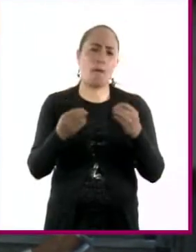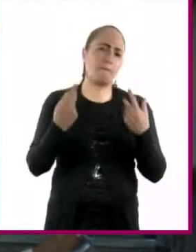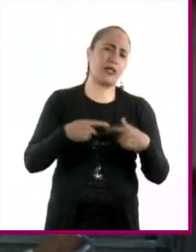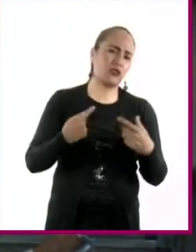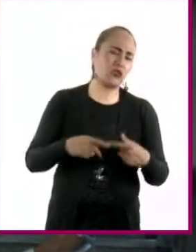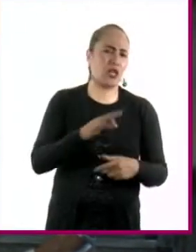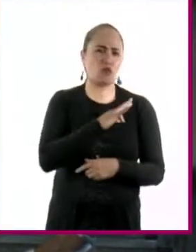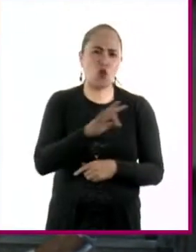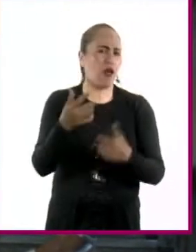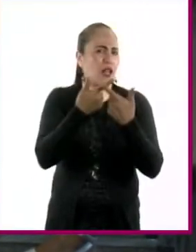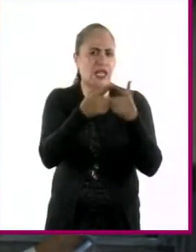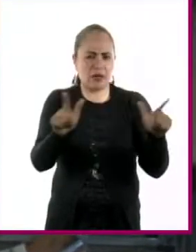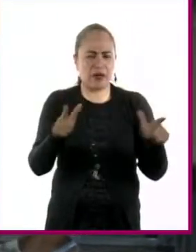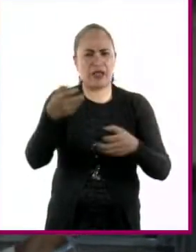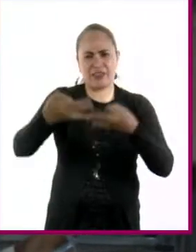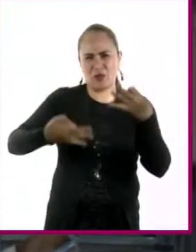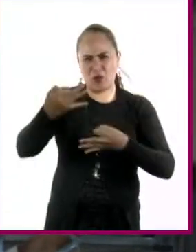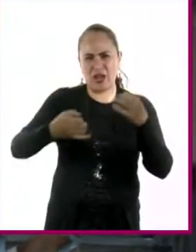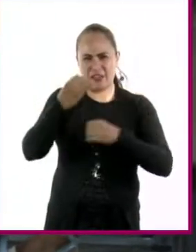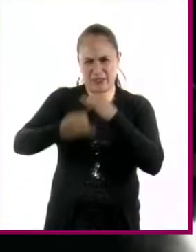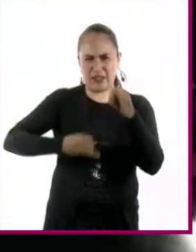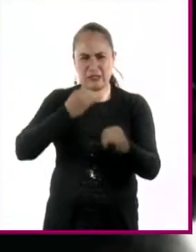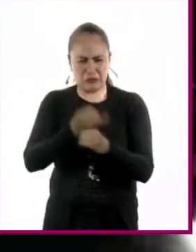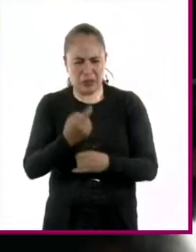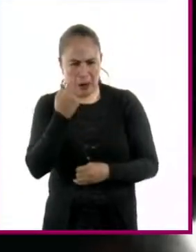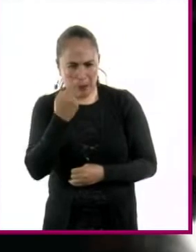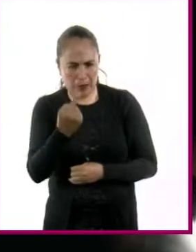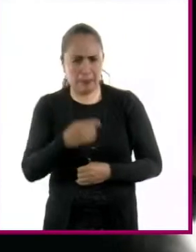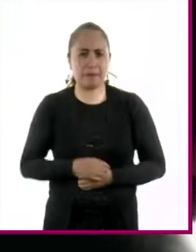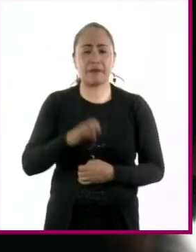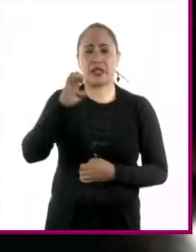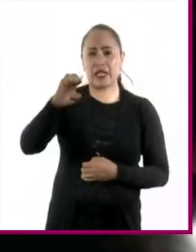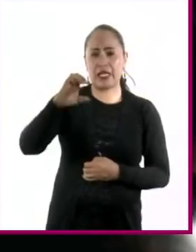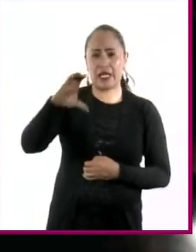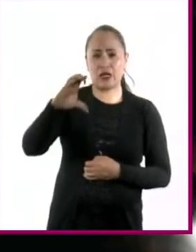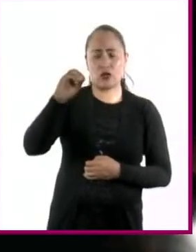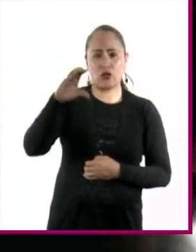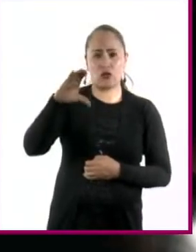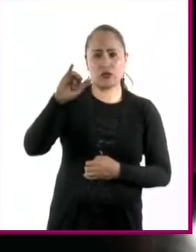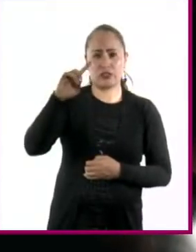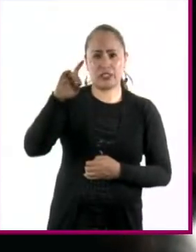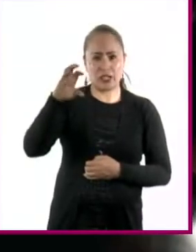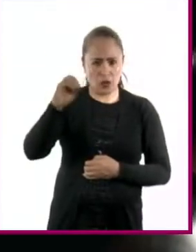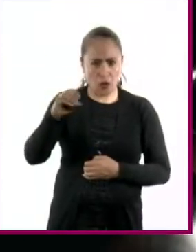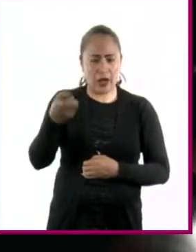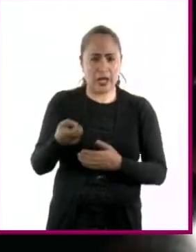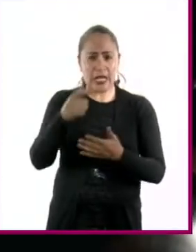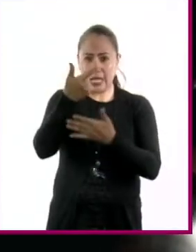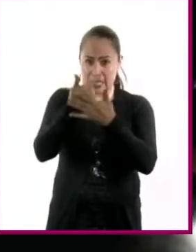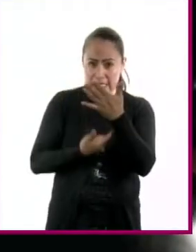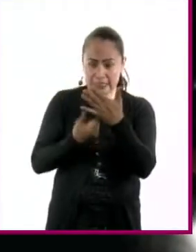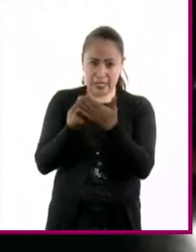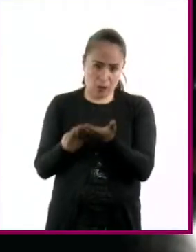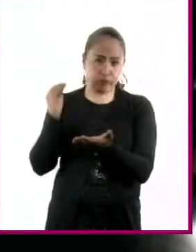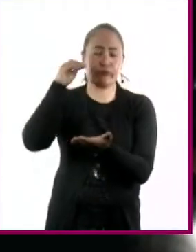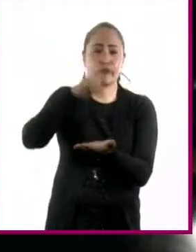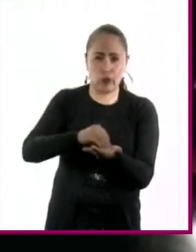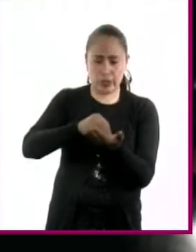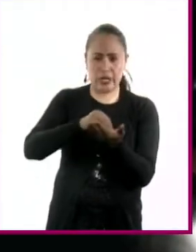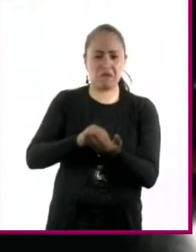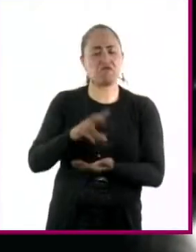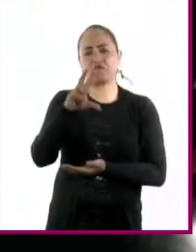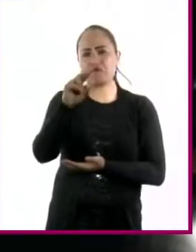tribunales internacionales. Pero el ecocidio no ha entrado a la lista de crímenes de lesa humanidad de la ONU, ni tampoco a la mayoría de las